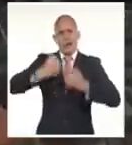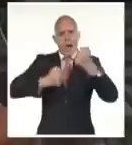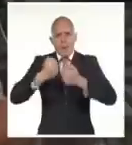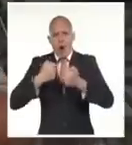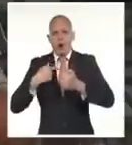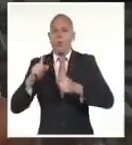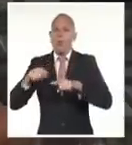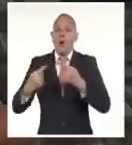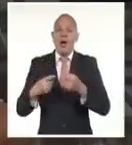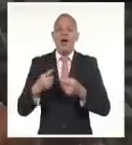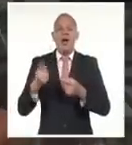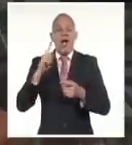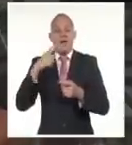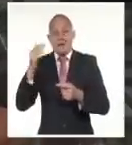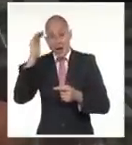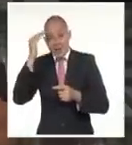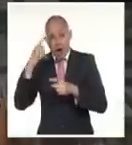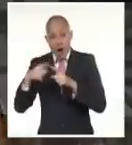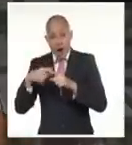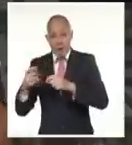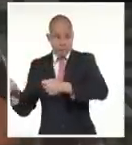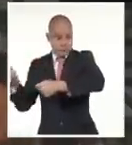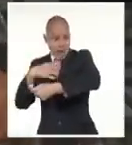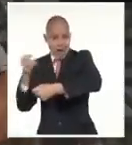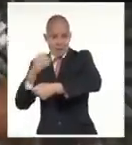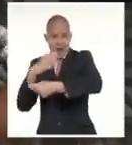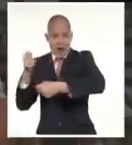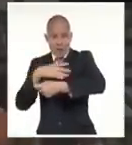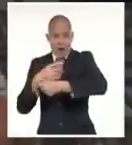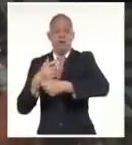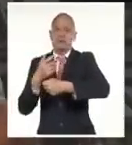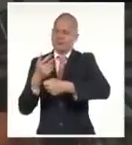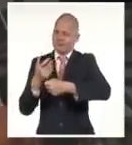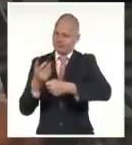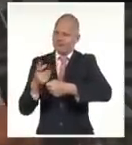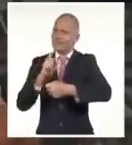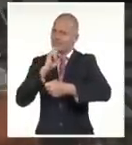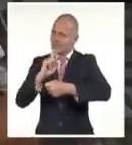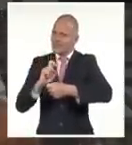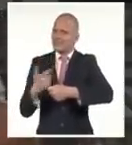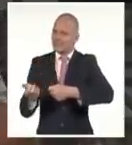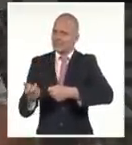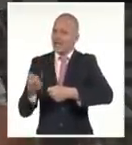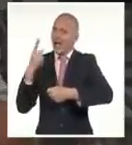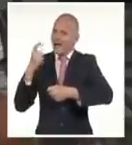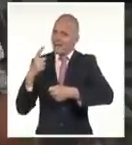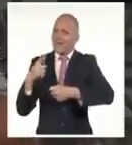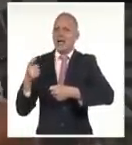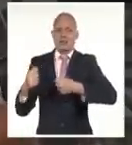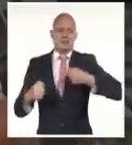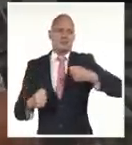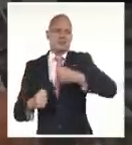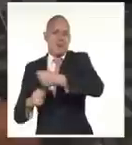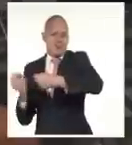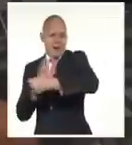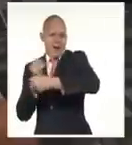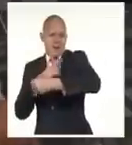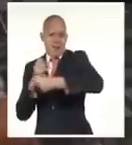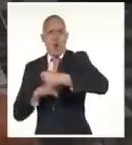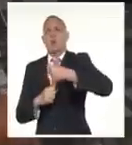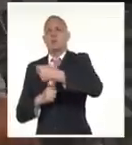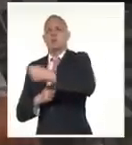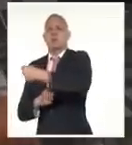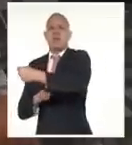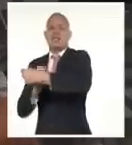para acá para transportar los escombros que son extraídos de los interiores del hotel, suman más de 50